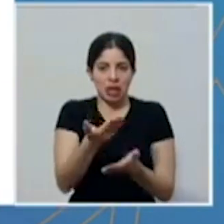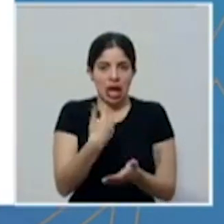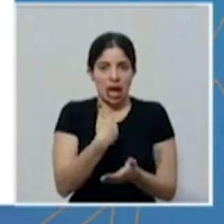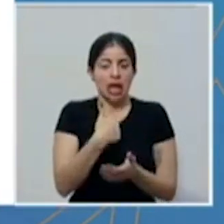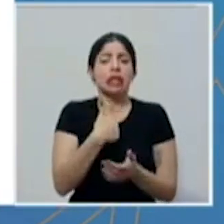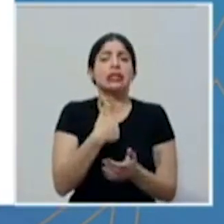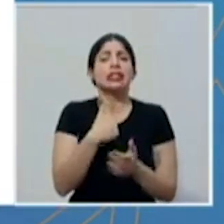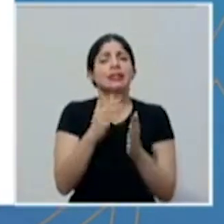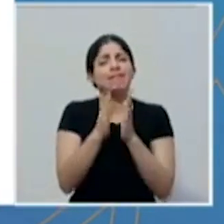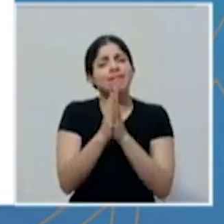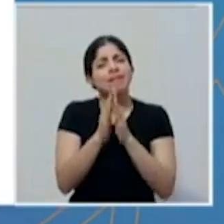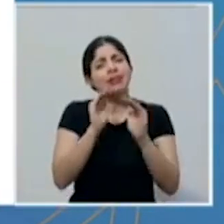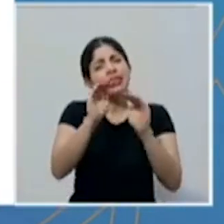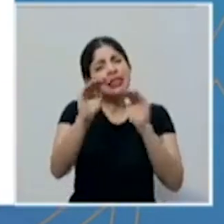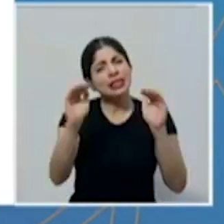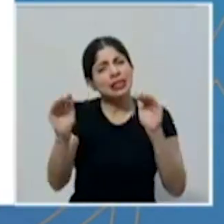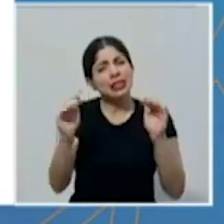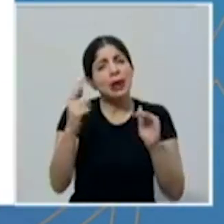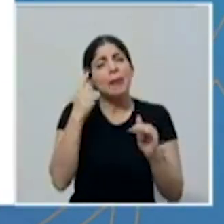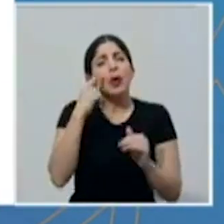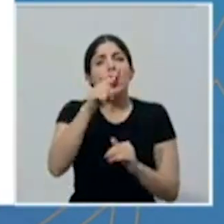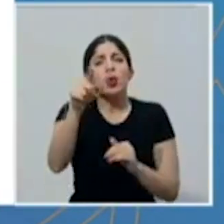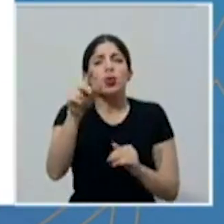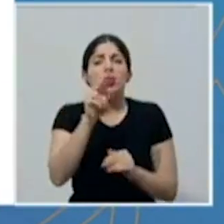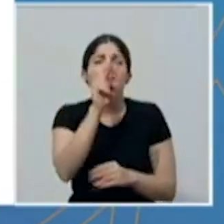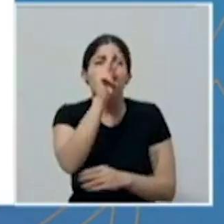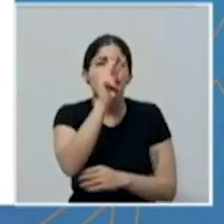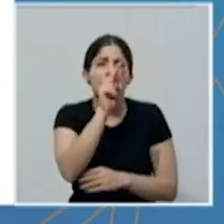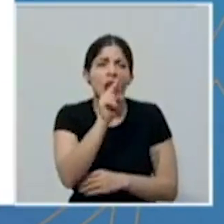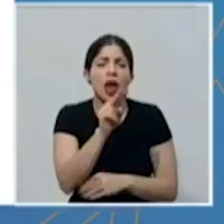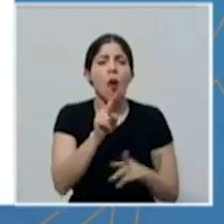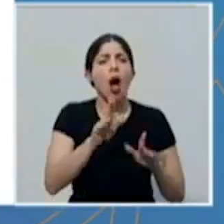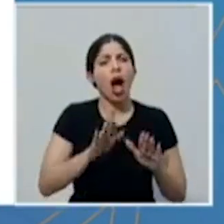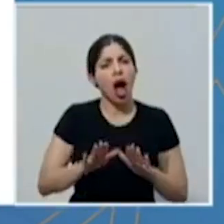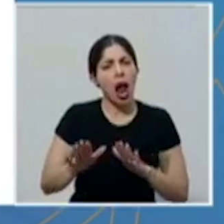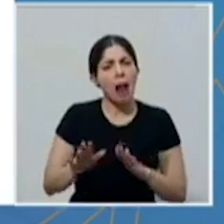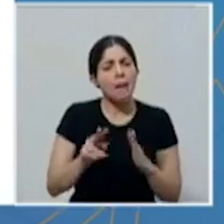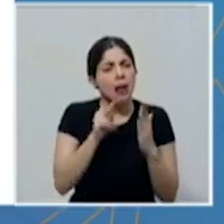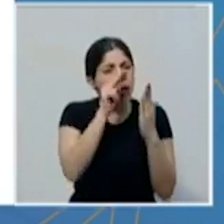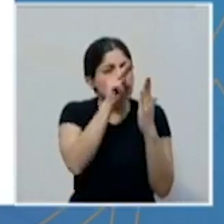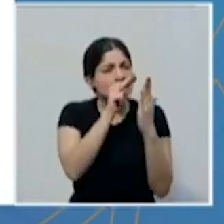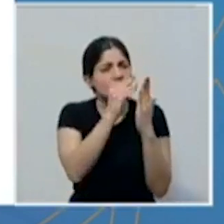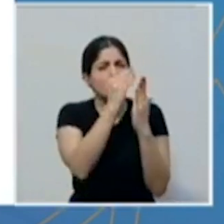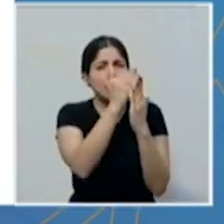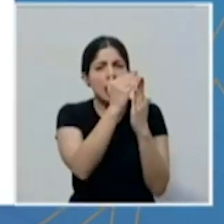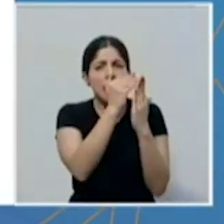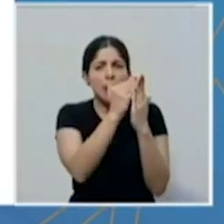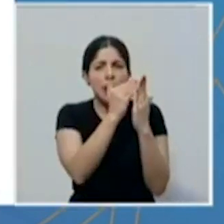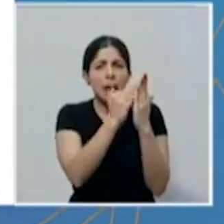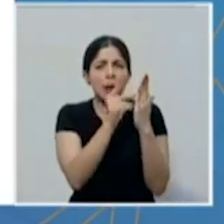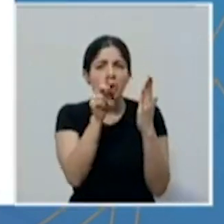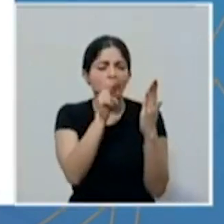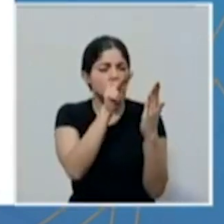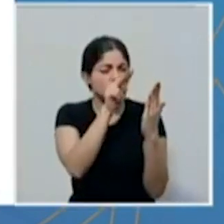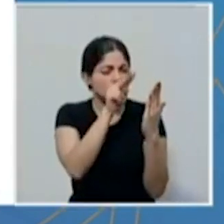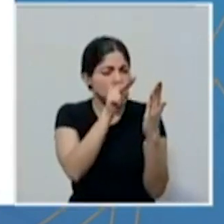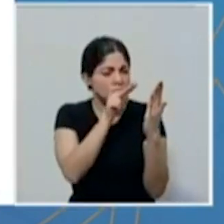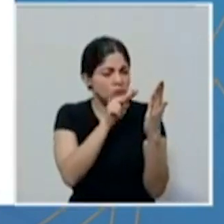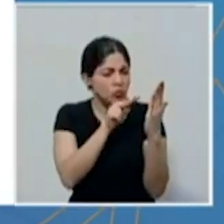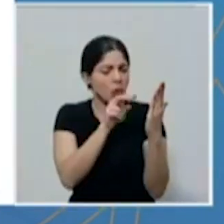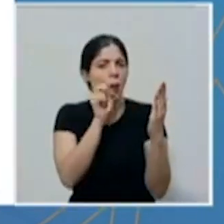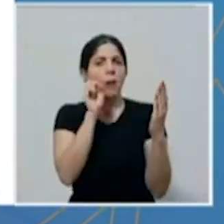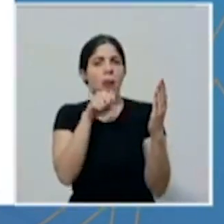quisiera hacer un llamado para que lean con detenimiento cada uno de los ejes y puedan ubicarse